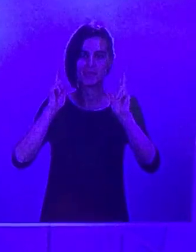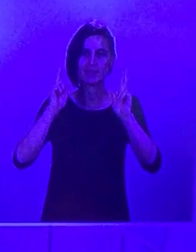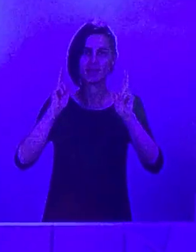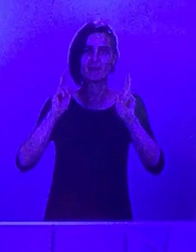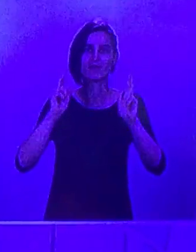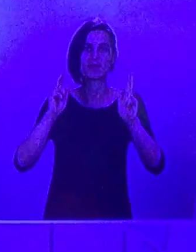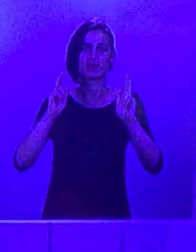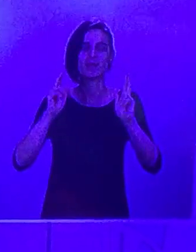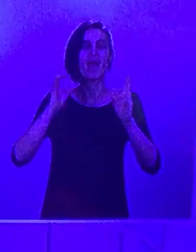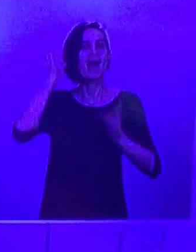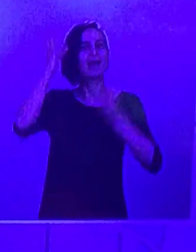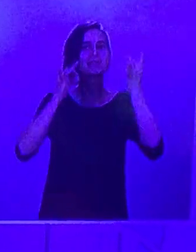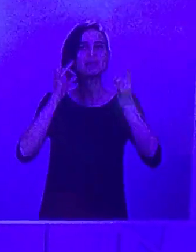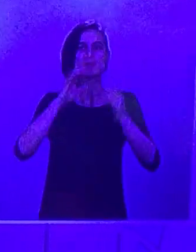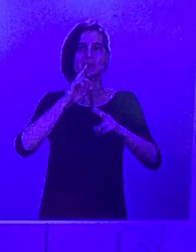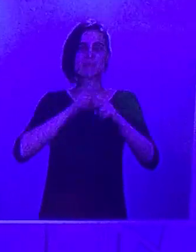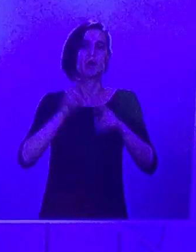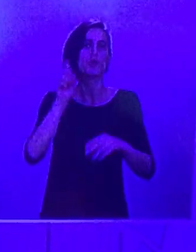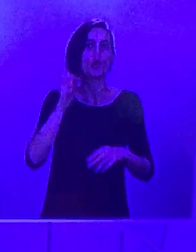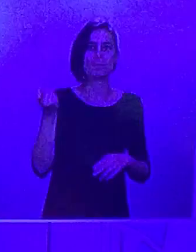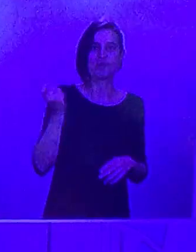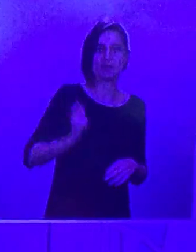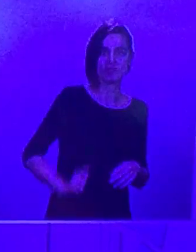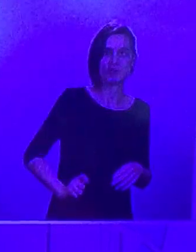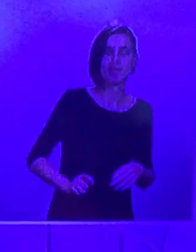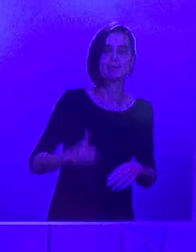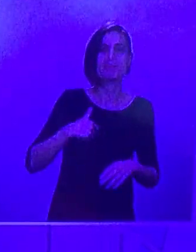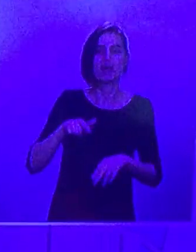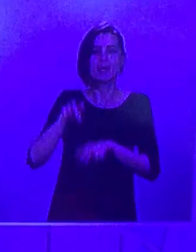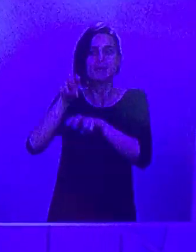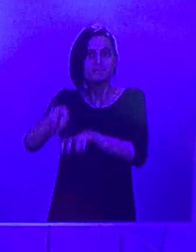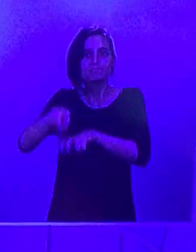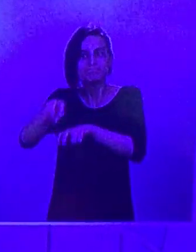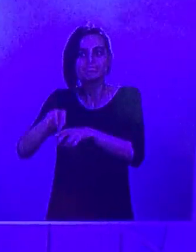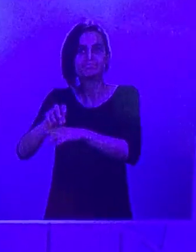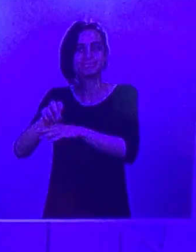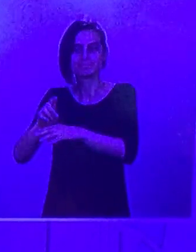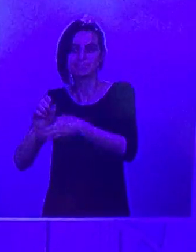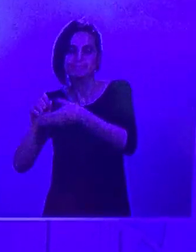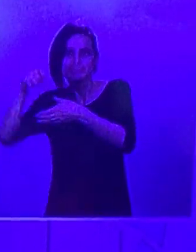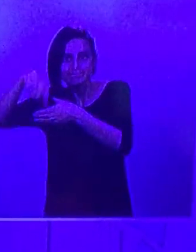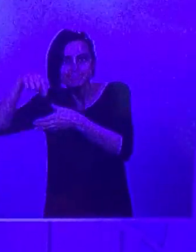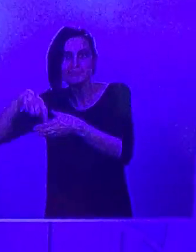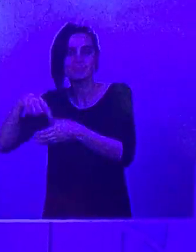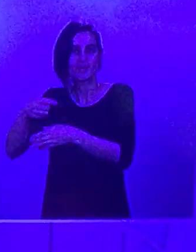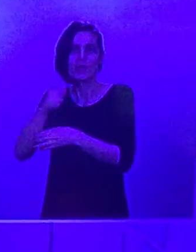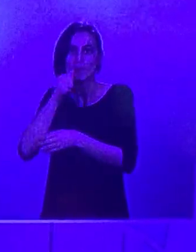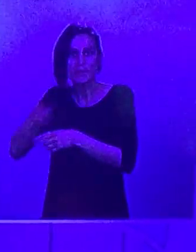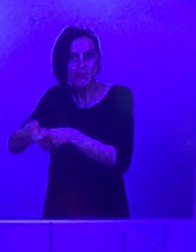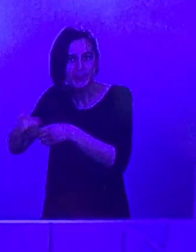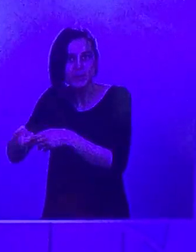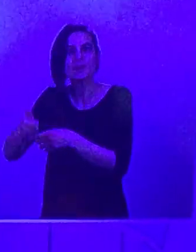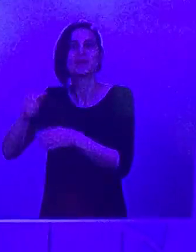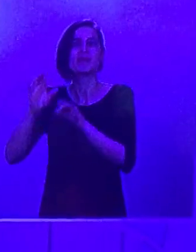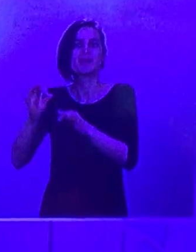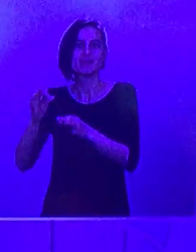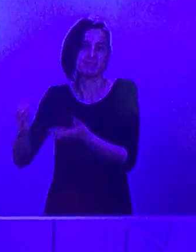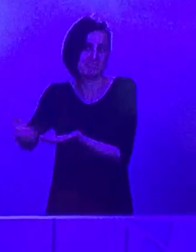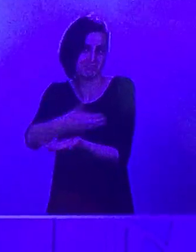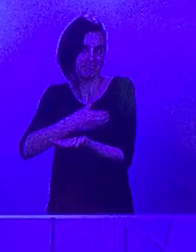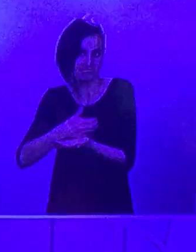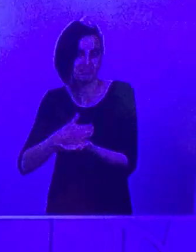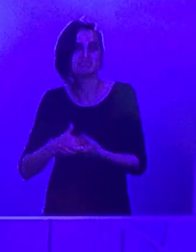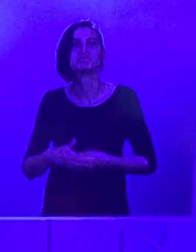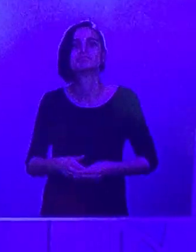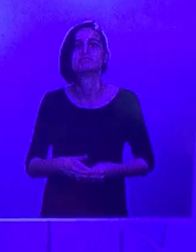profesionales de cuidado y recolección de productos agrícolas. Es una orden también sobre la que hemos estado trabajando con mucha